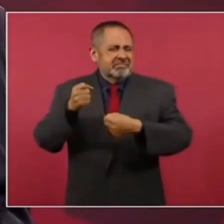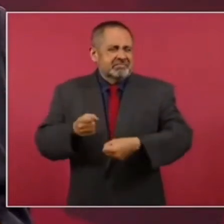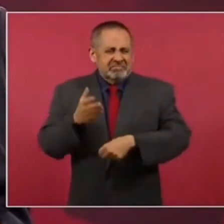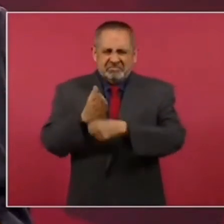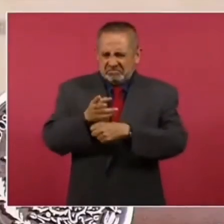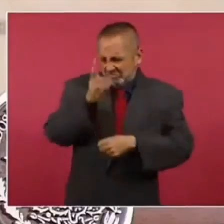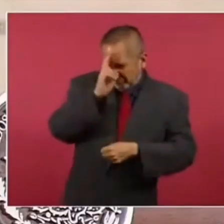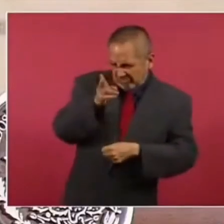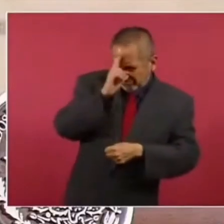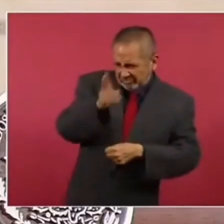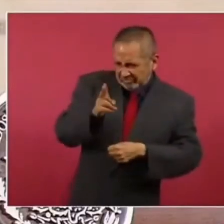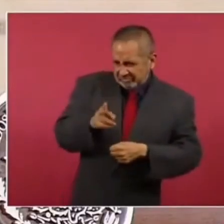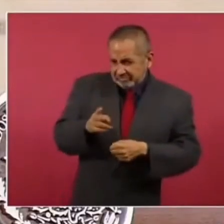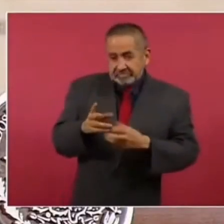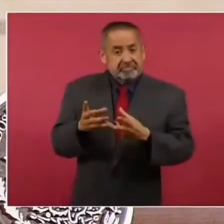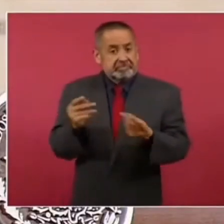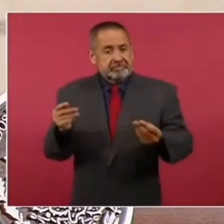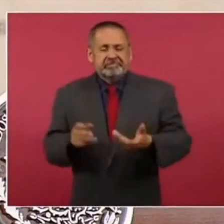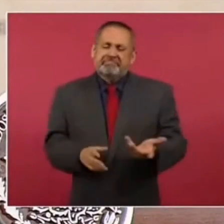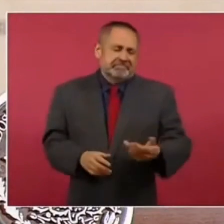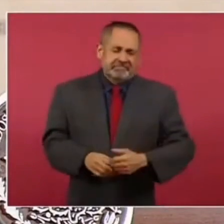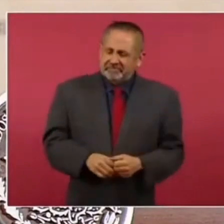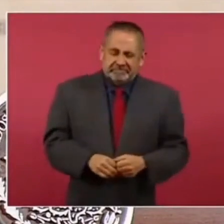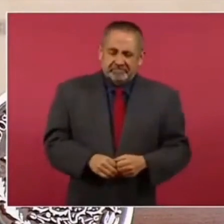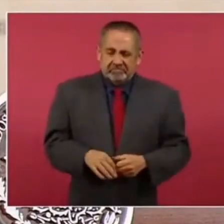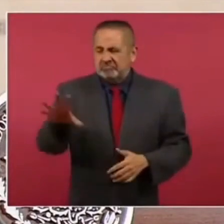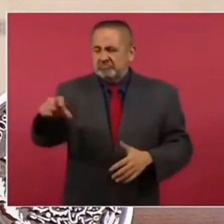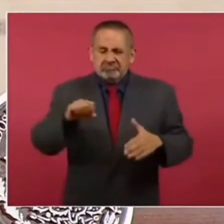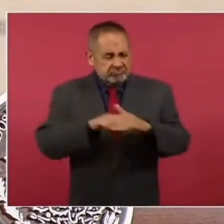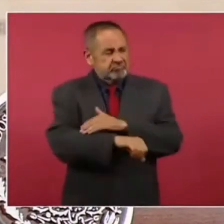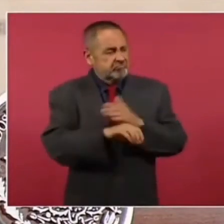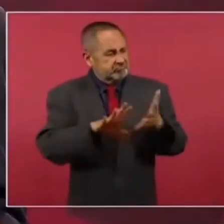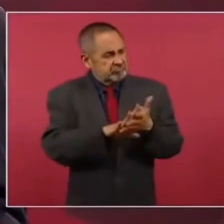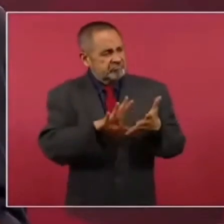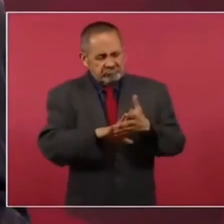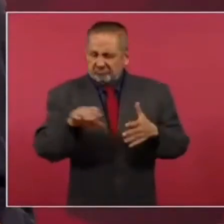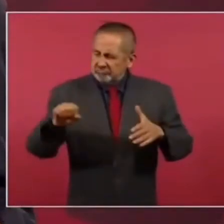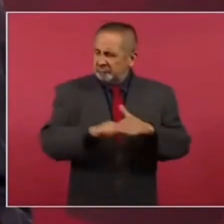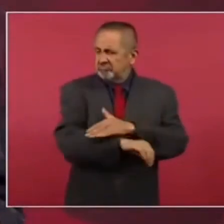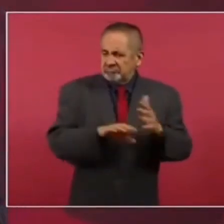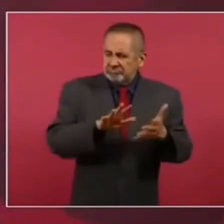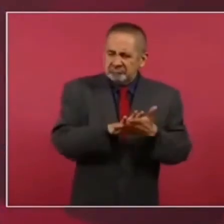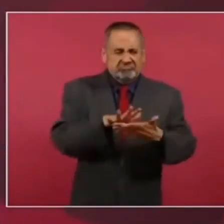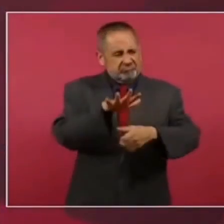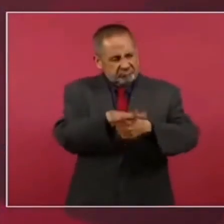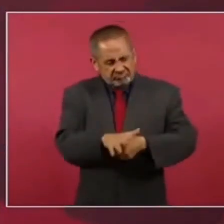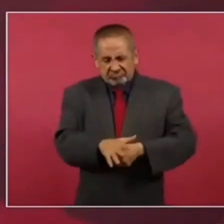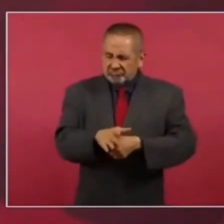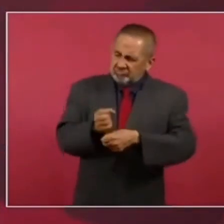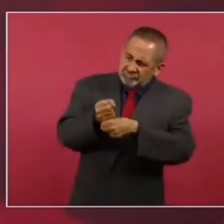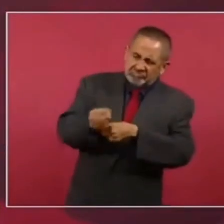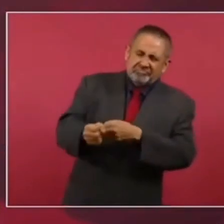solo con medidas coercitivas, con cárceles, con represión,